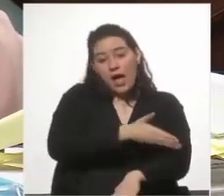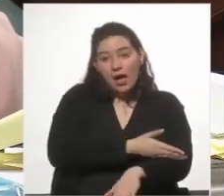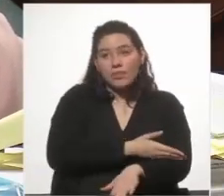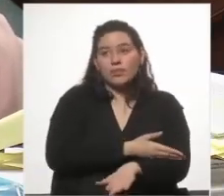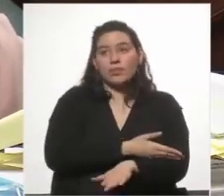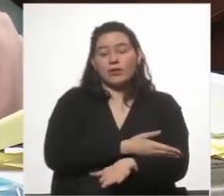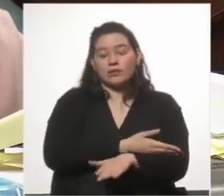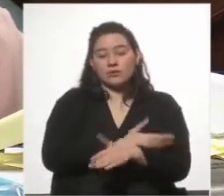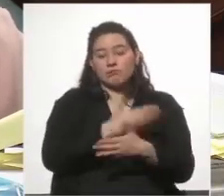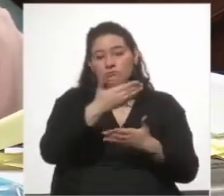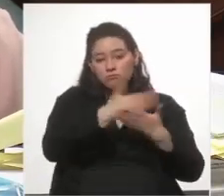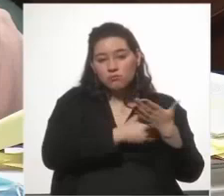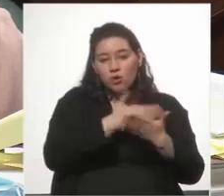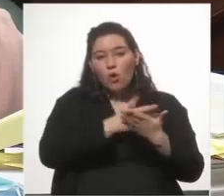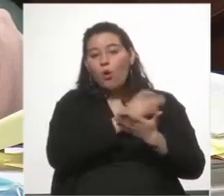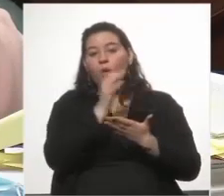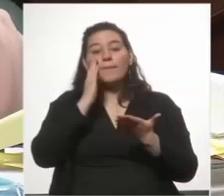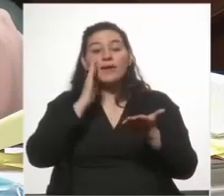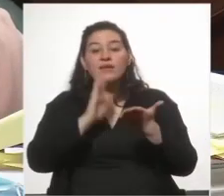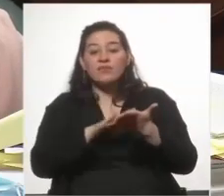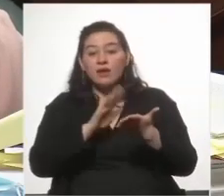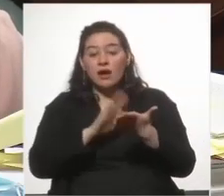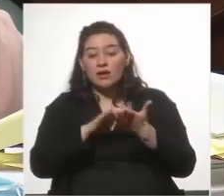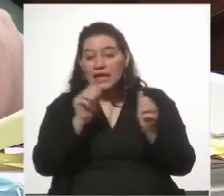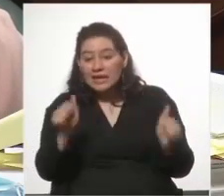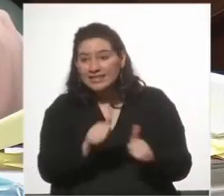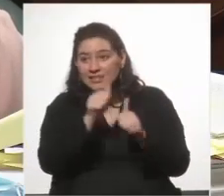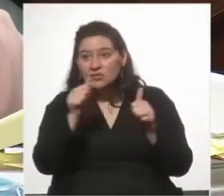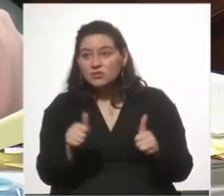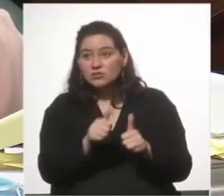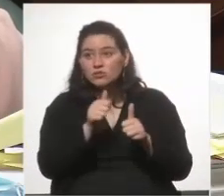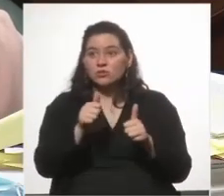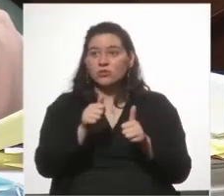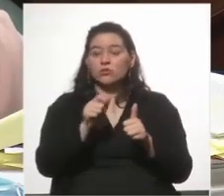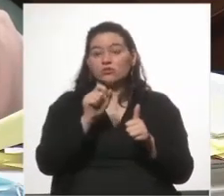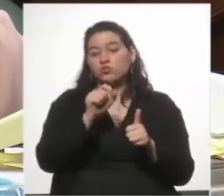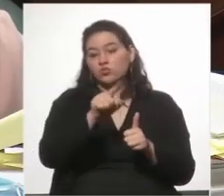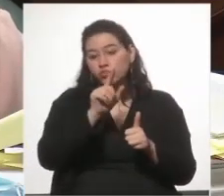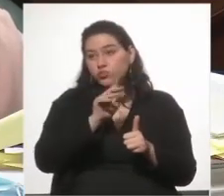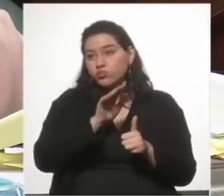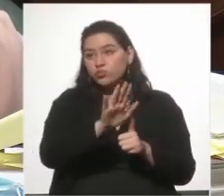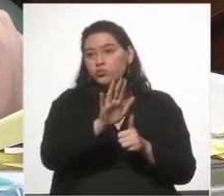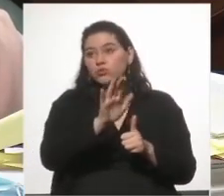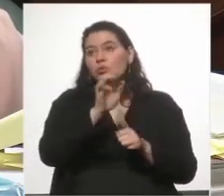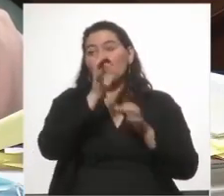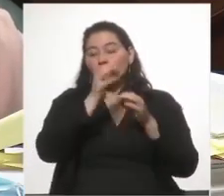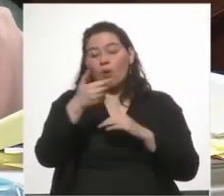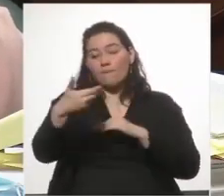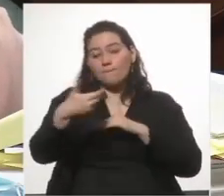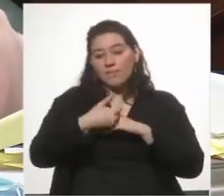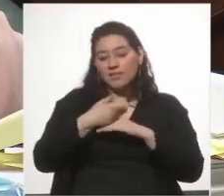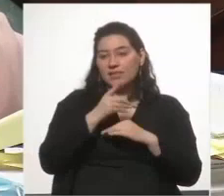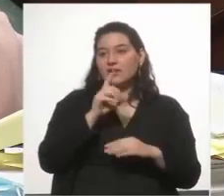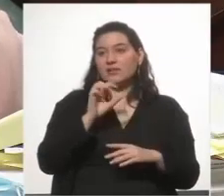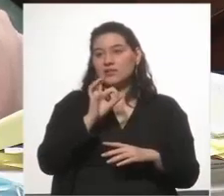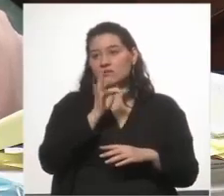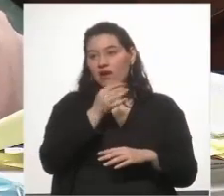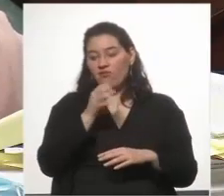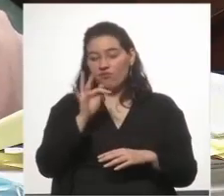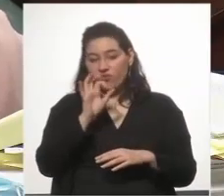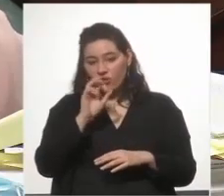remitido o de la verificación de hechos que haya realizado por intermedio de sus propios miembros, resulte que el pedido de desafuero no